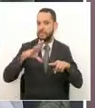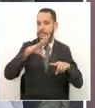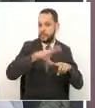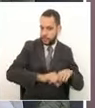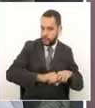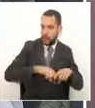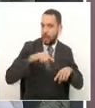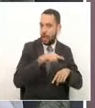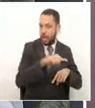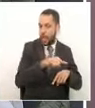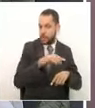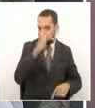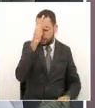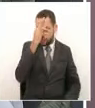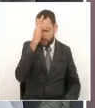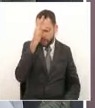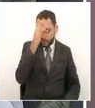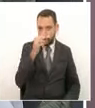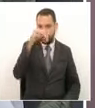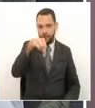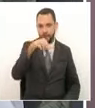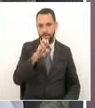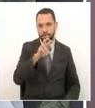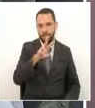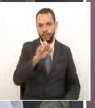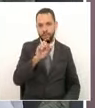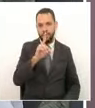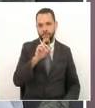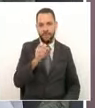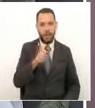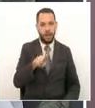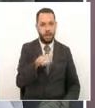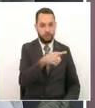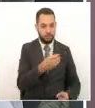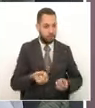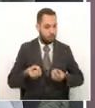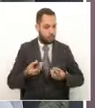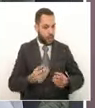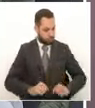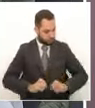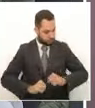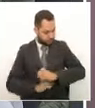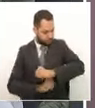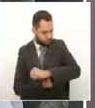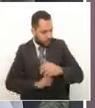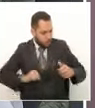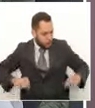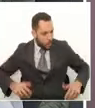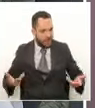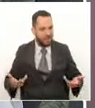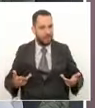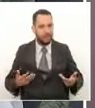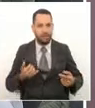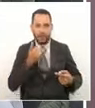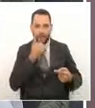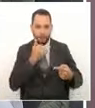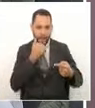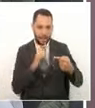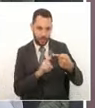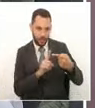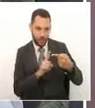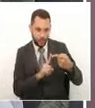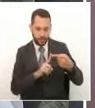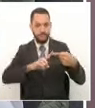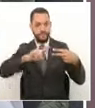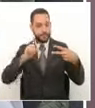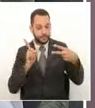como esta que estuviera dotada en estas circunstancias. Esa es una de las preguntas.